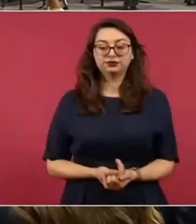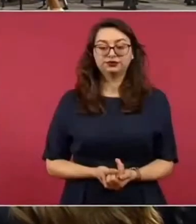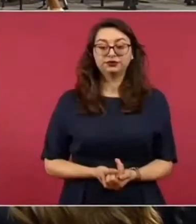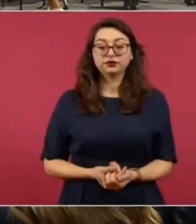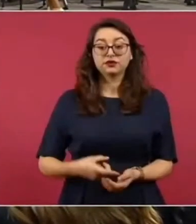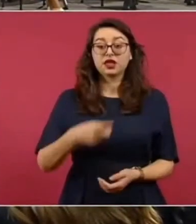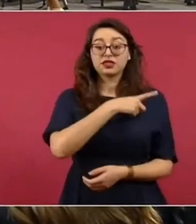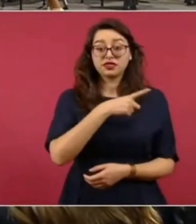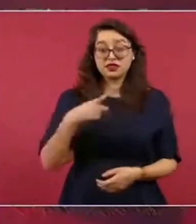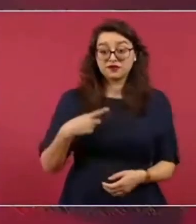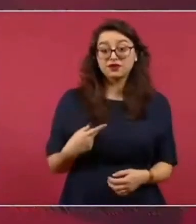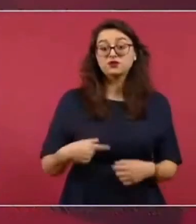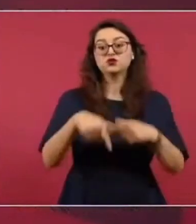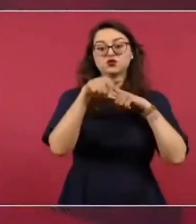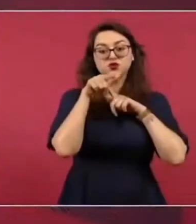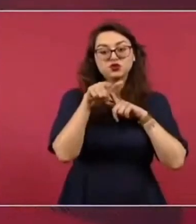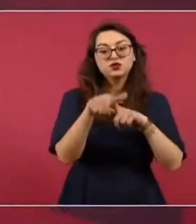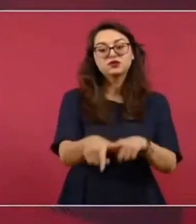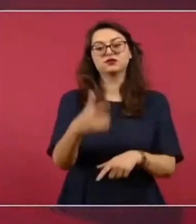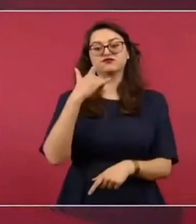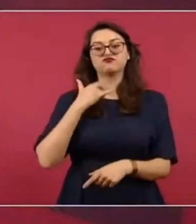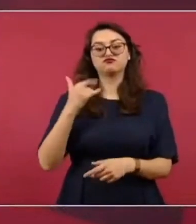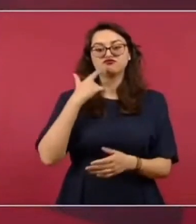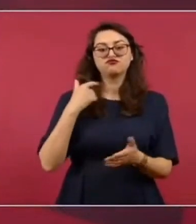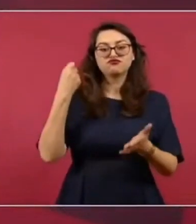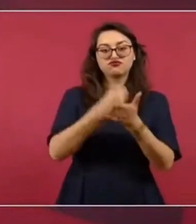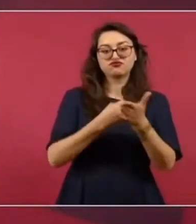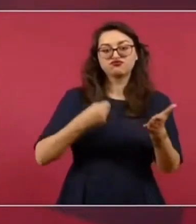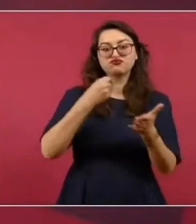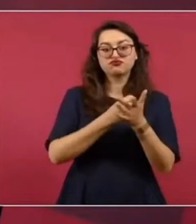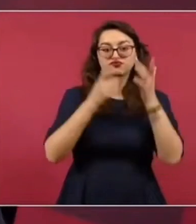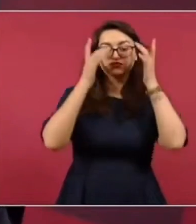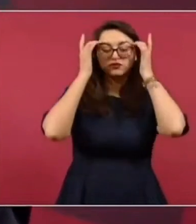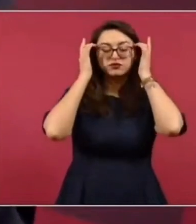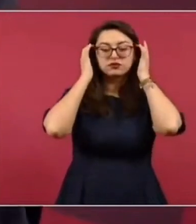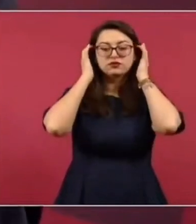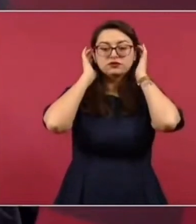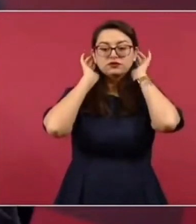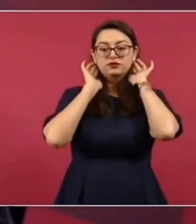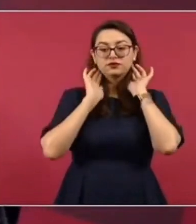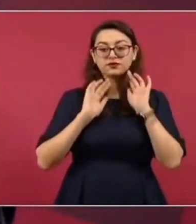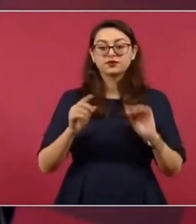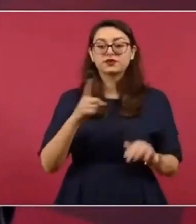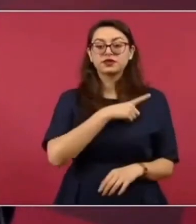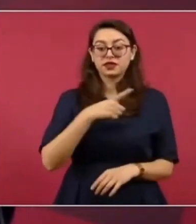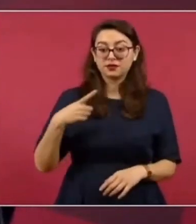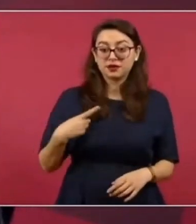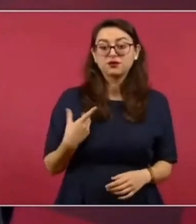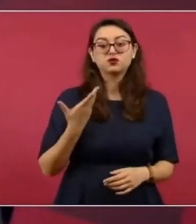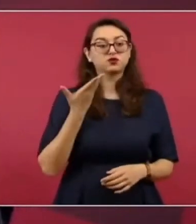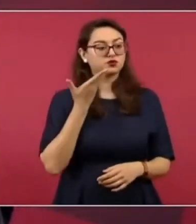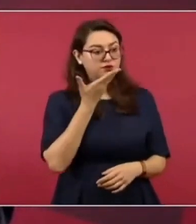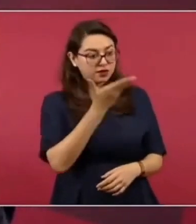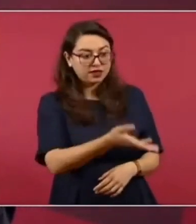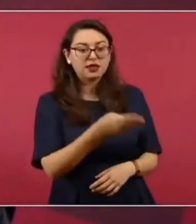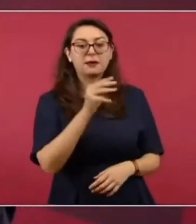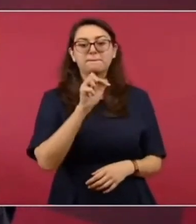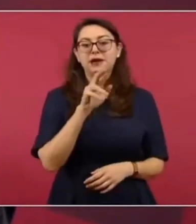caso hay que pedirle a María Luisa que